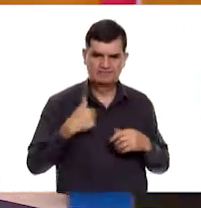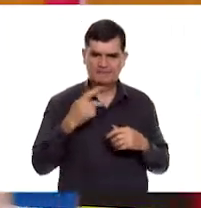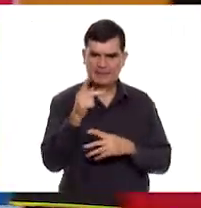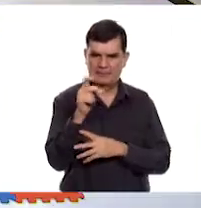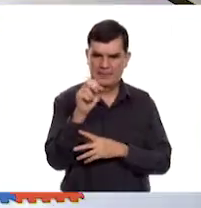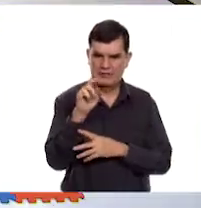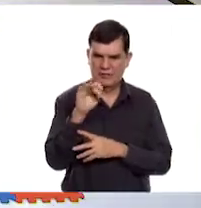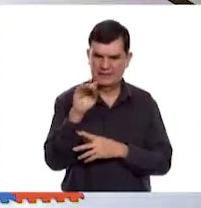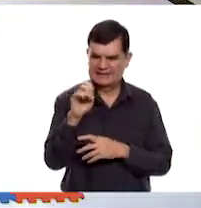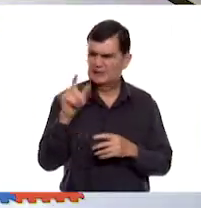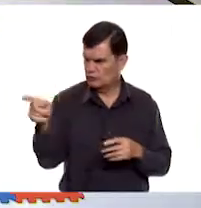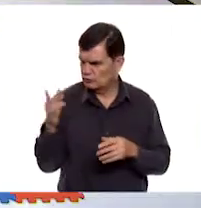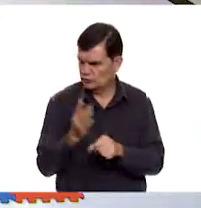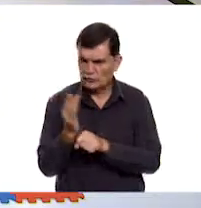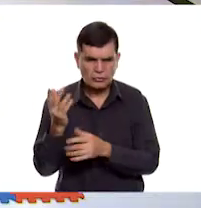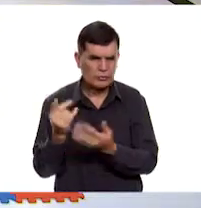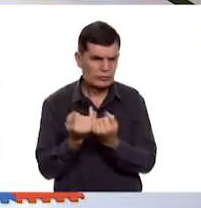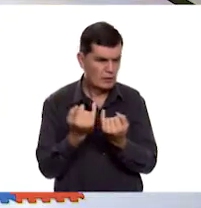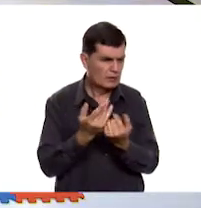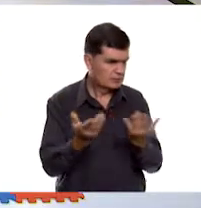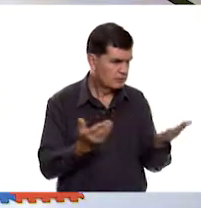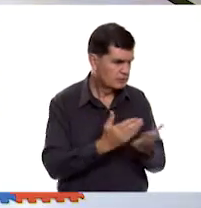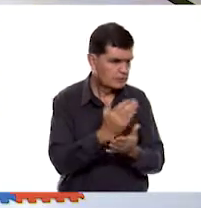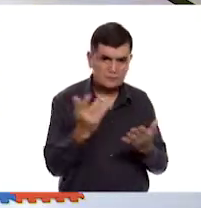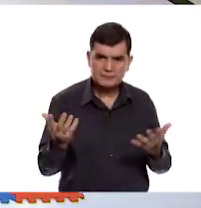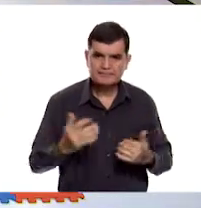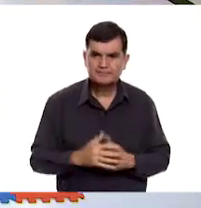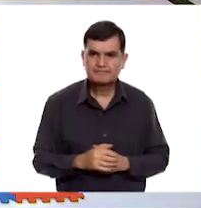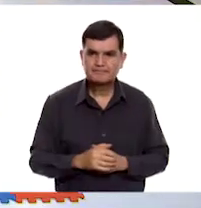¿Vas a hacer tu reto? A ver, ok, ok. A ver.